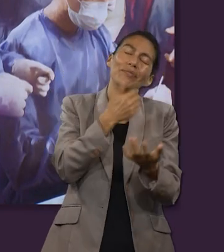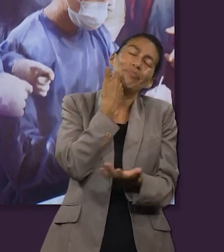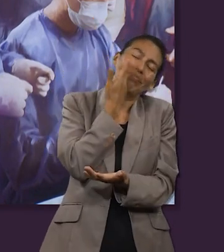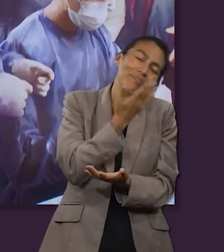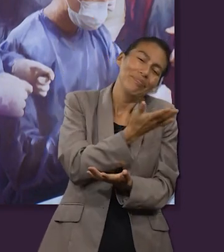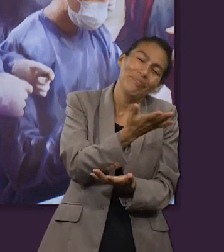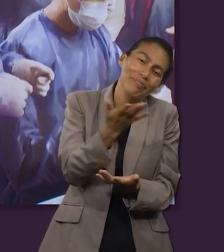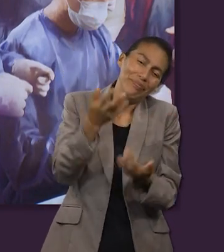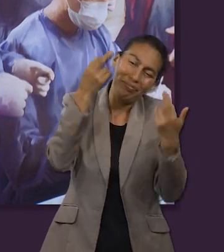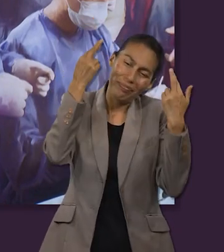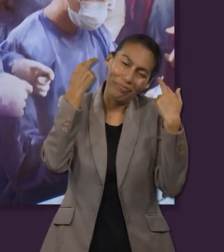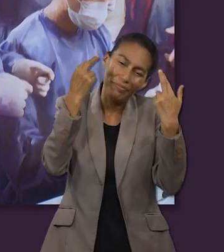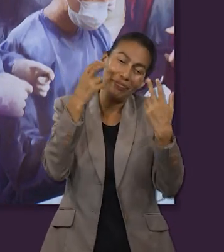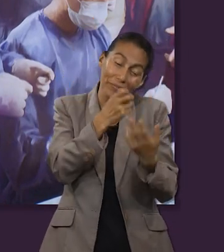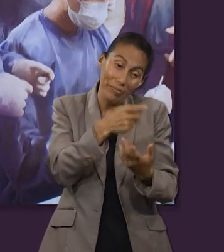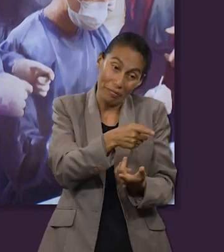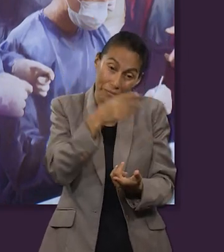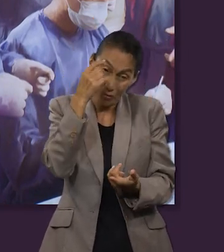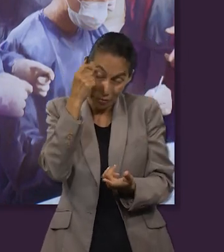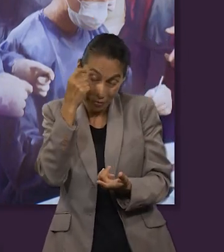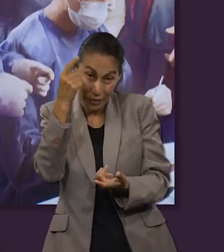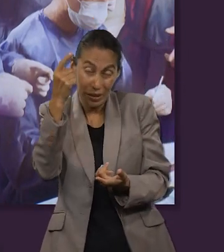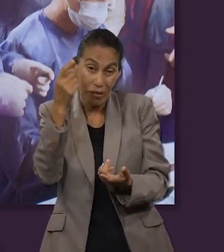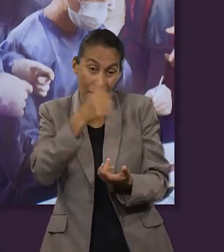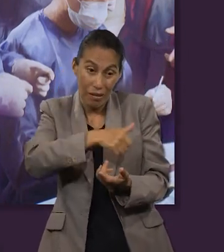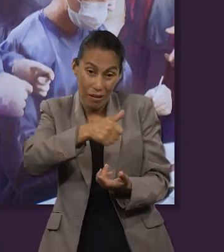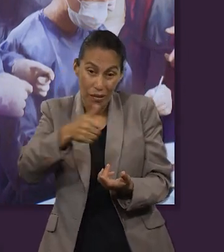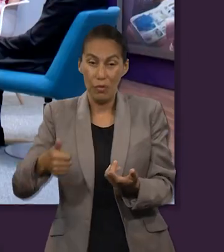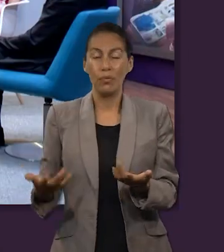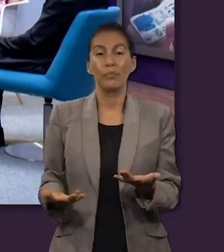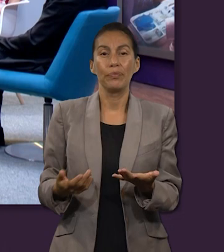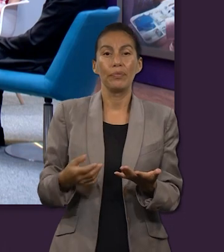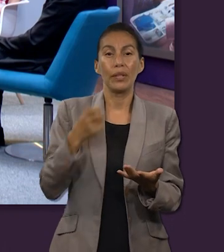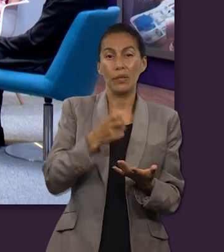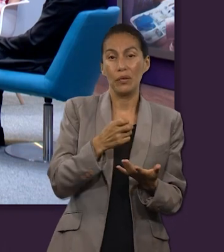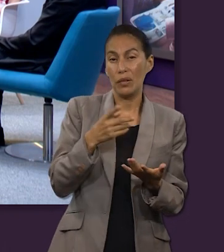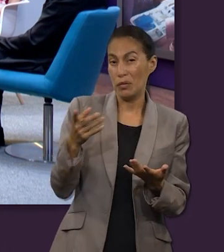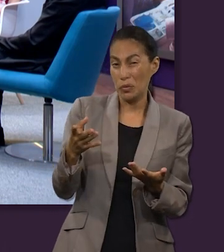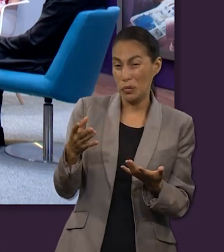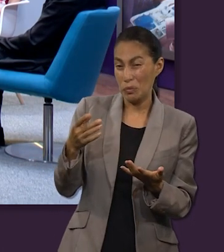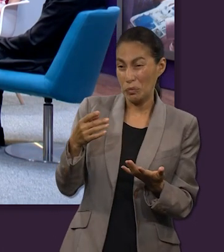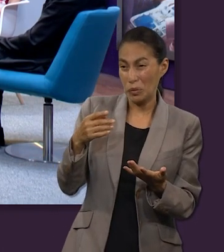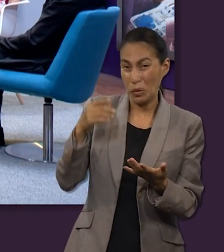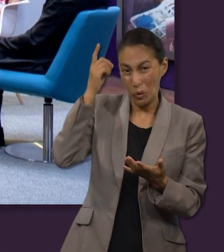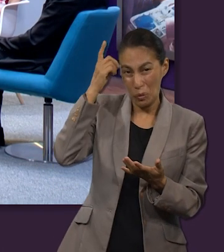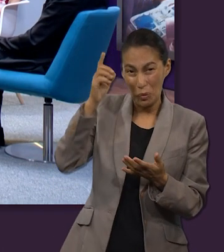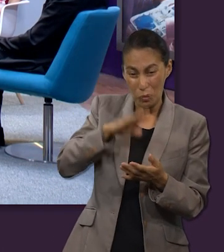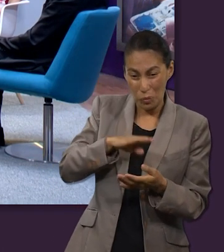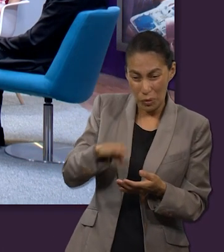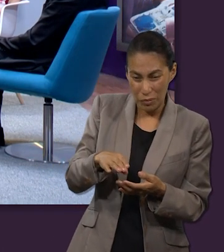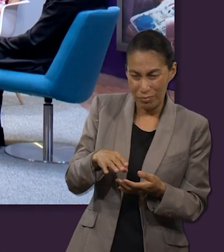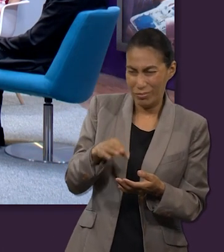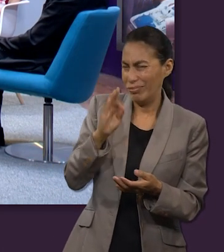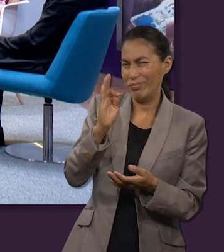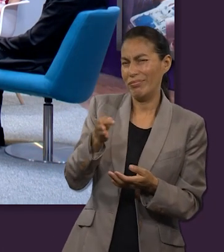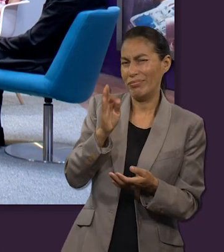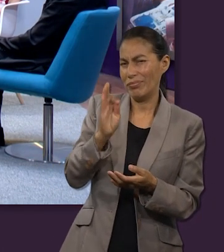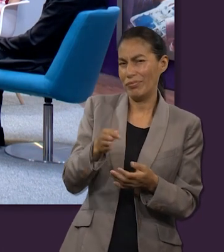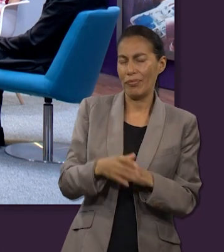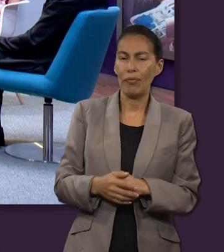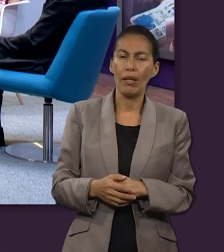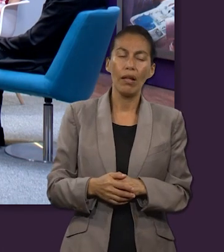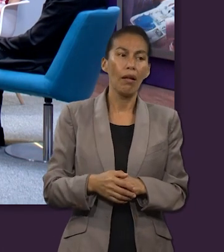parte de ese reino que imaginaba. Entonces esa idea, esos anuncios no calzaban en mi perspectiva. Muchas